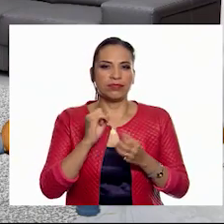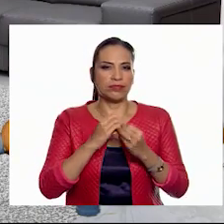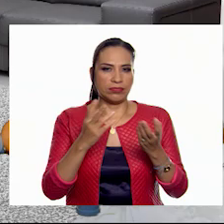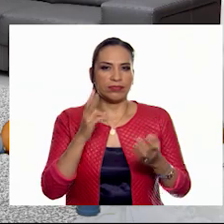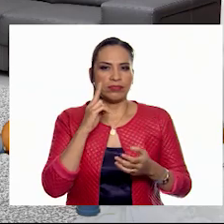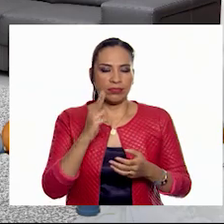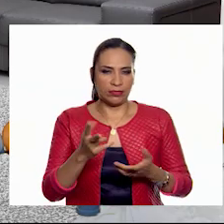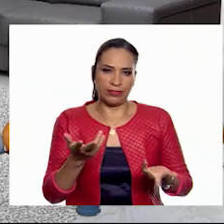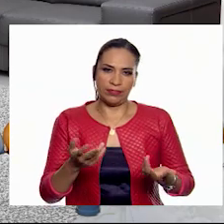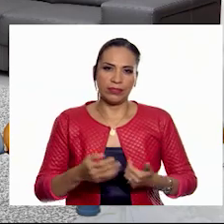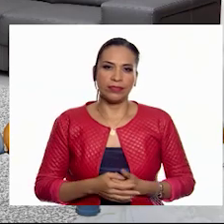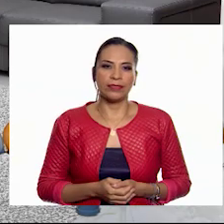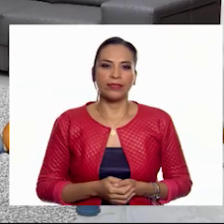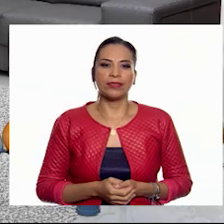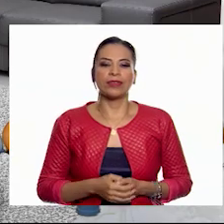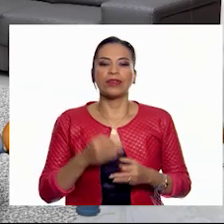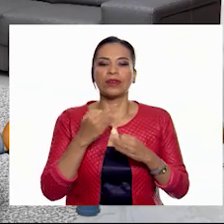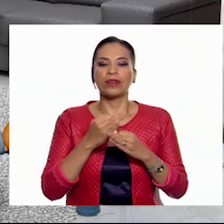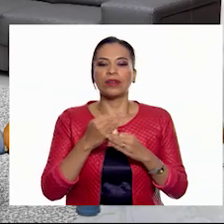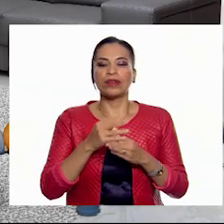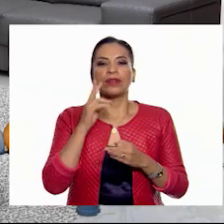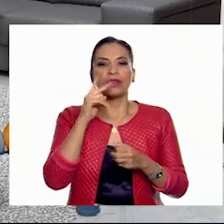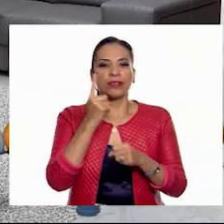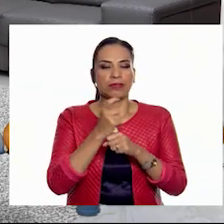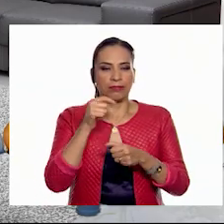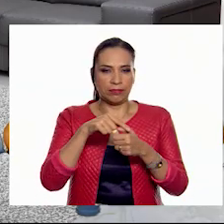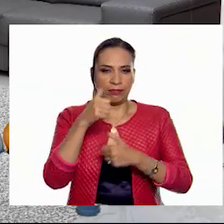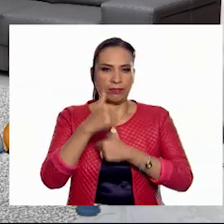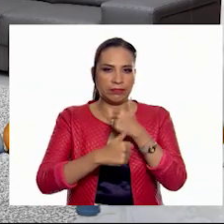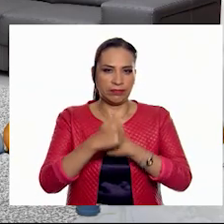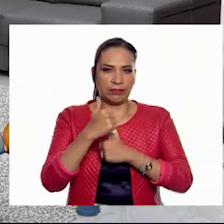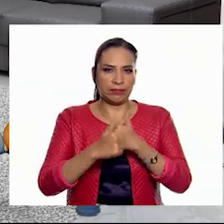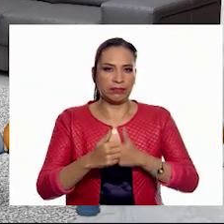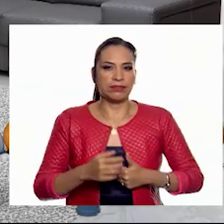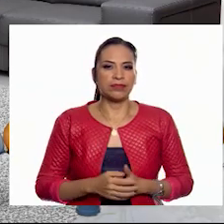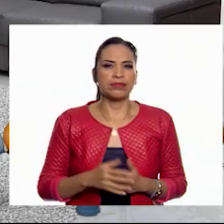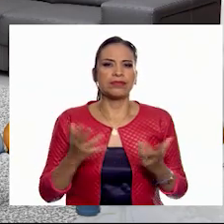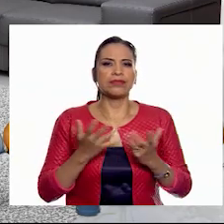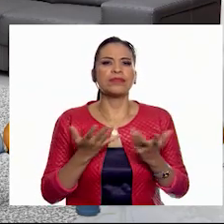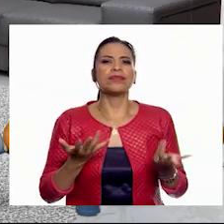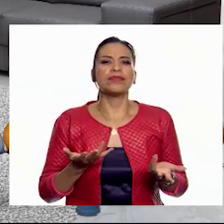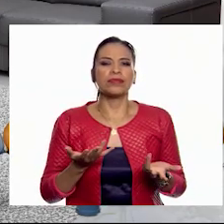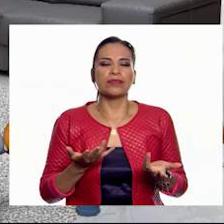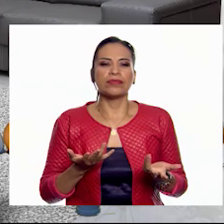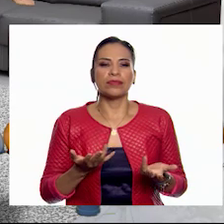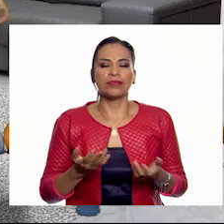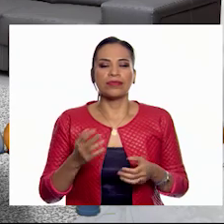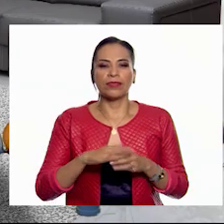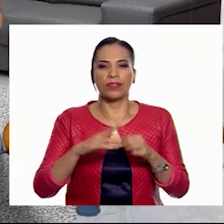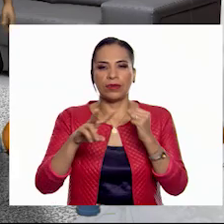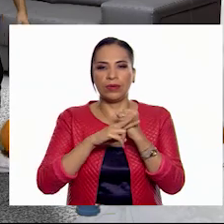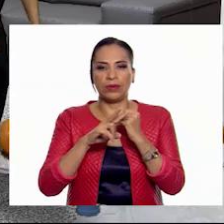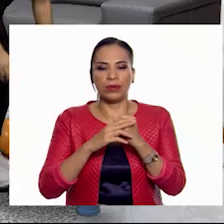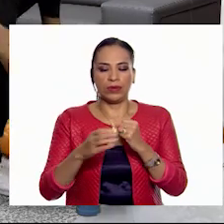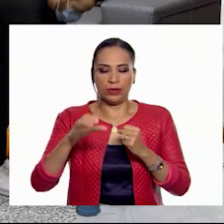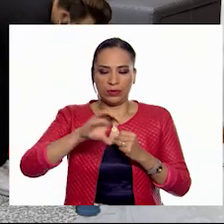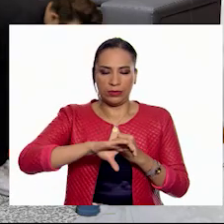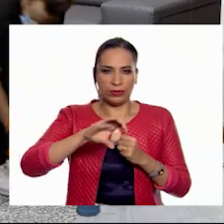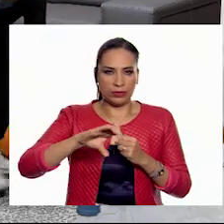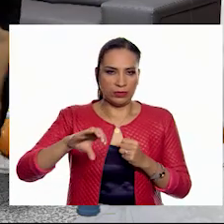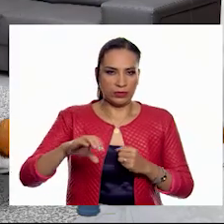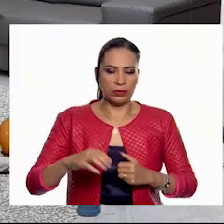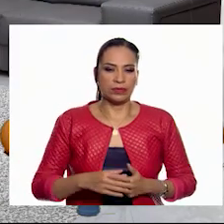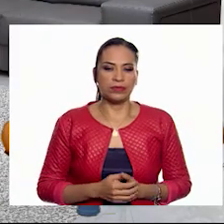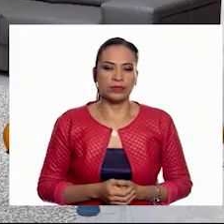sí! ¡Excelente! ¡Vamos a nuestro primer reto! Sí. ¿Qué vamos a hacer? Coloca los vasos boca abajo.